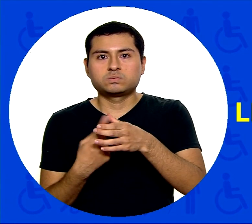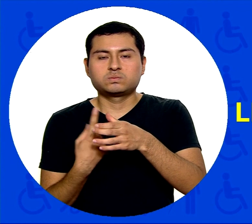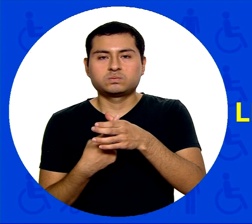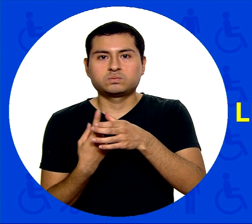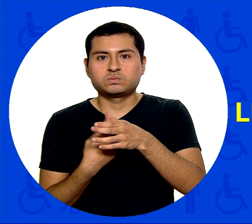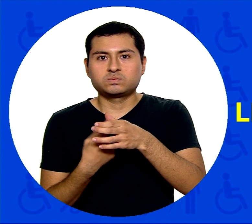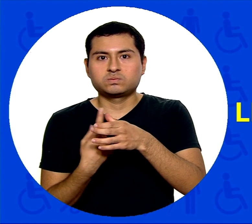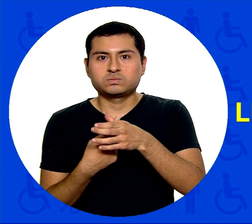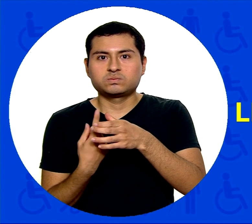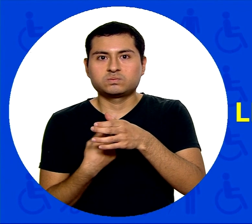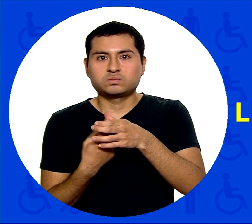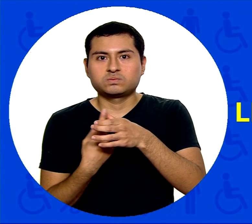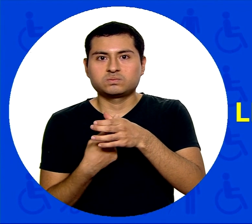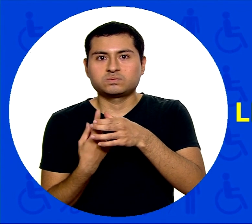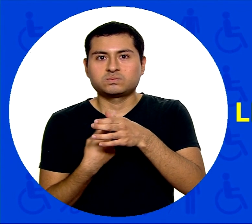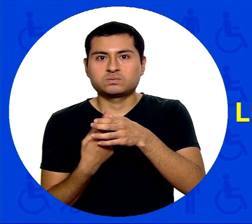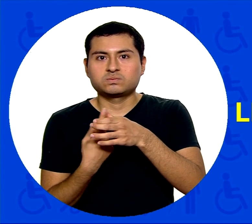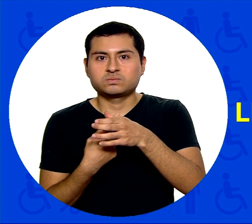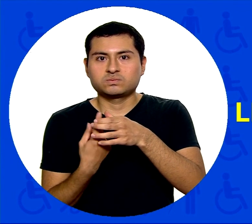Licuadora